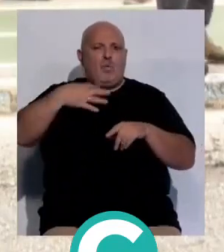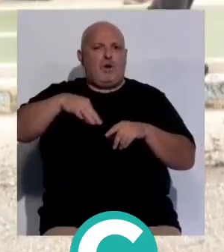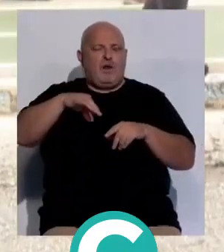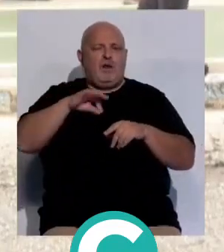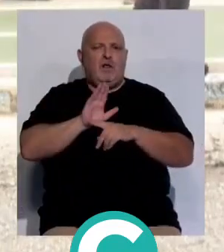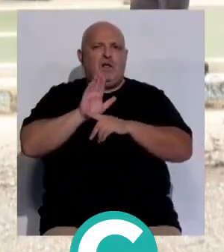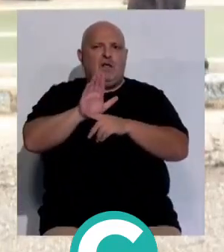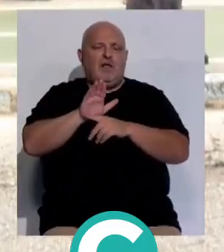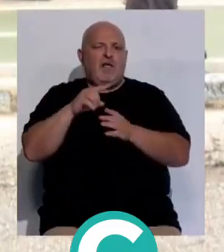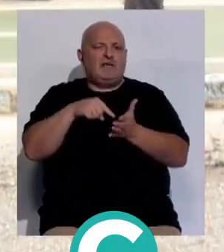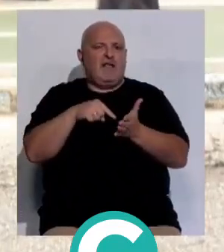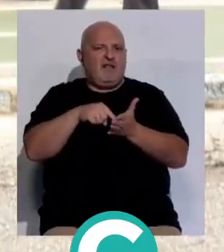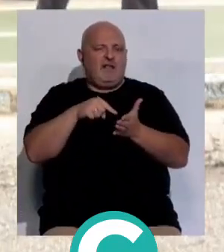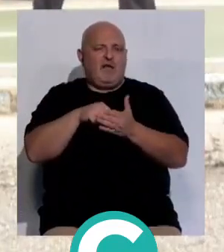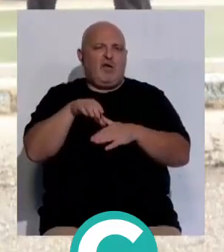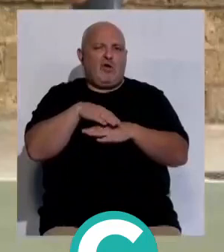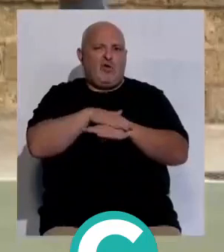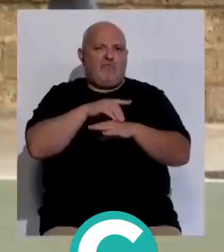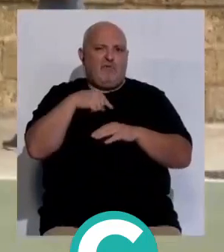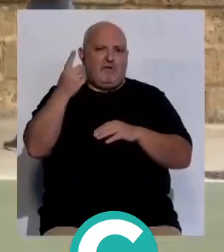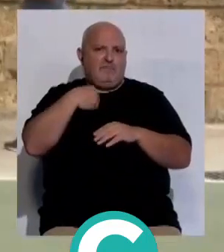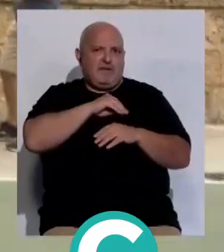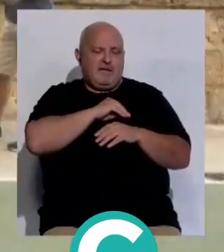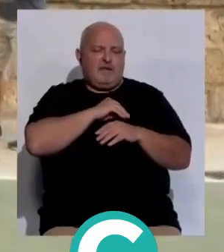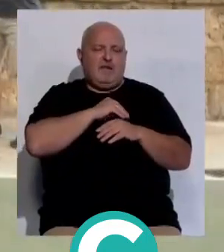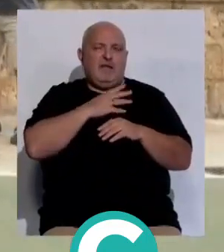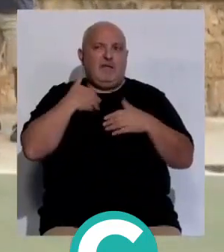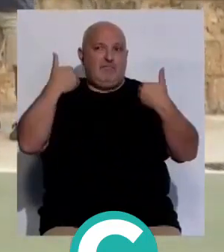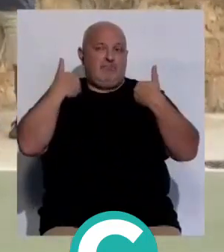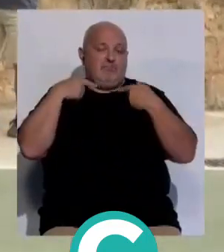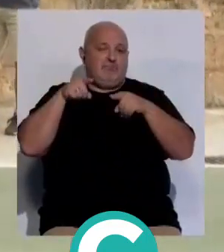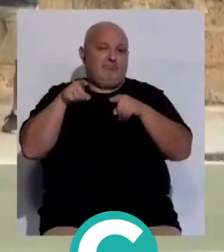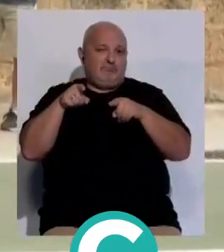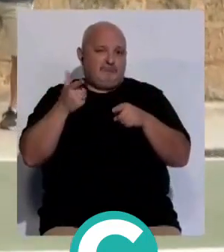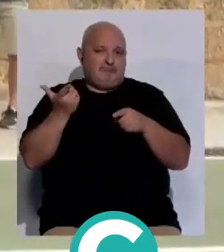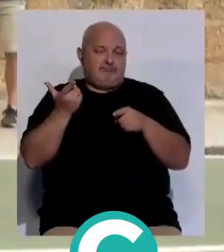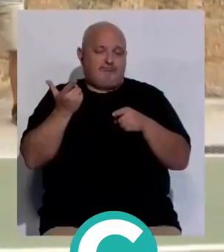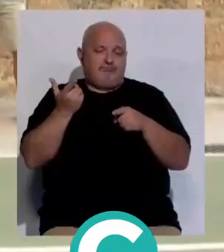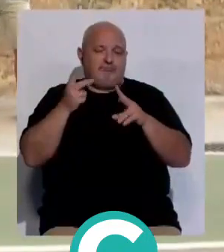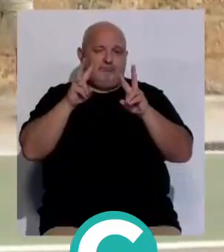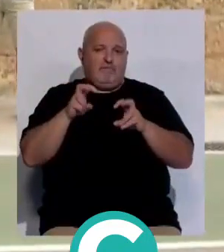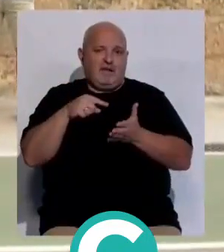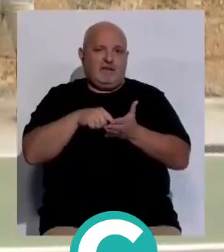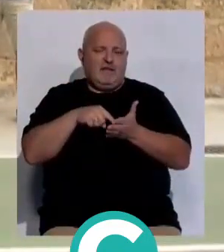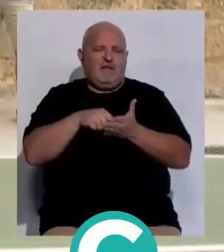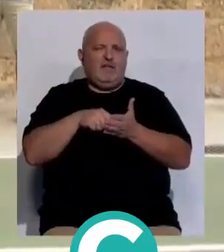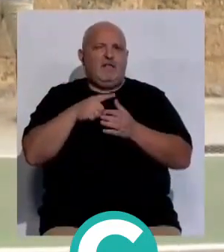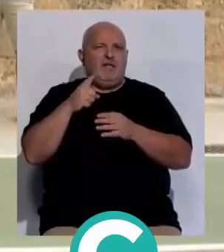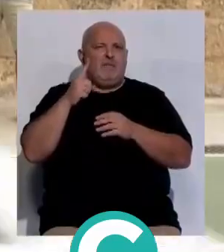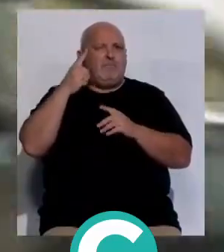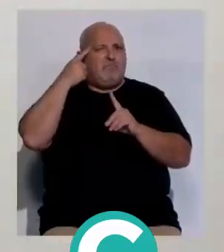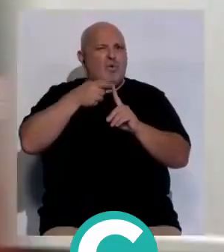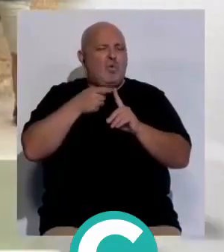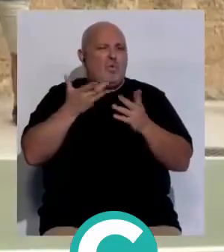presentan esas exigencias ante el Gobierno de la Nación quien tiene las competencias de estas exigencias que se basan